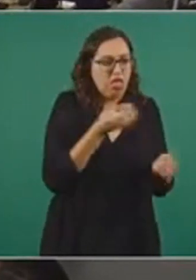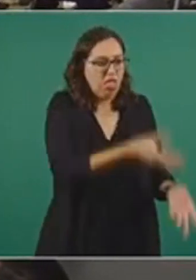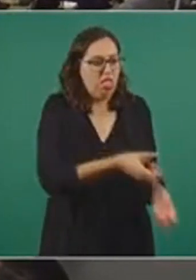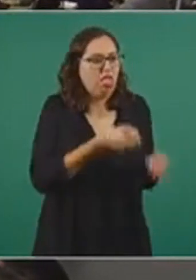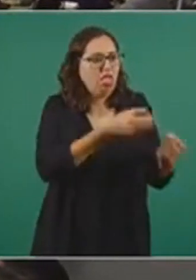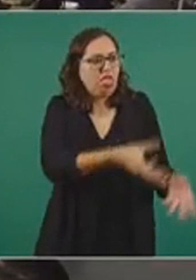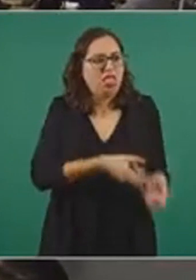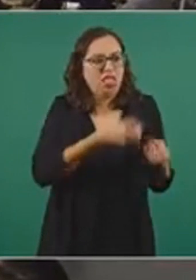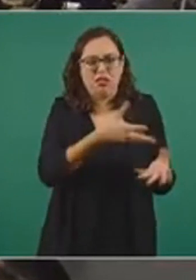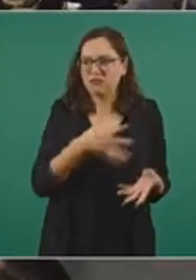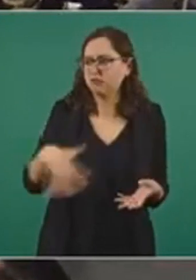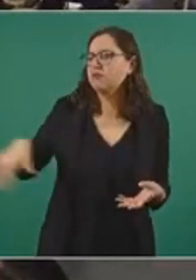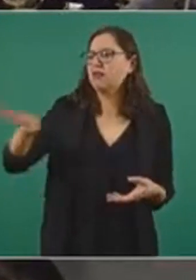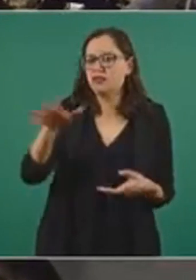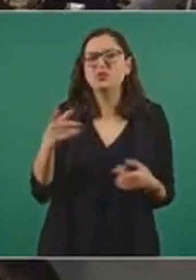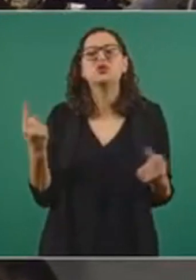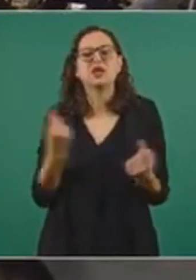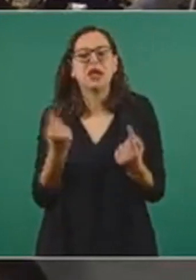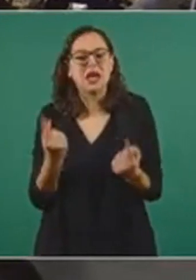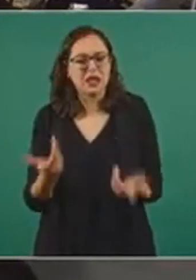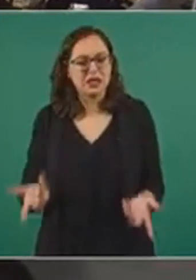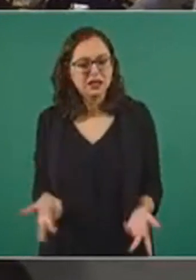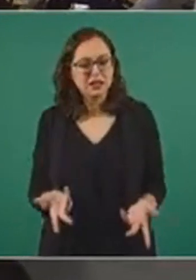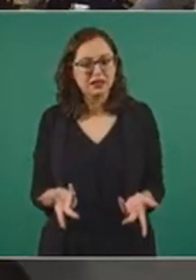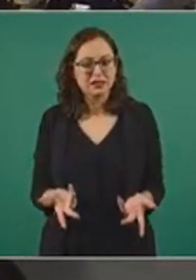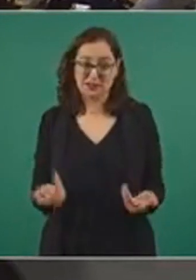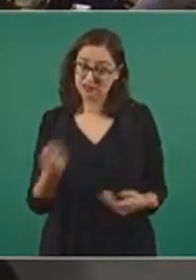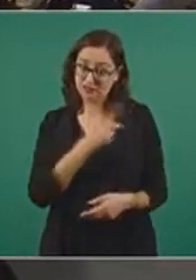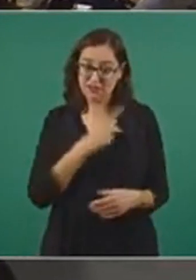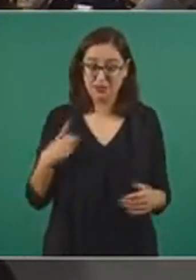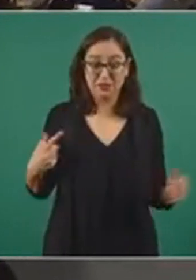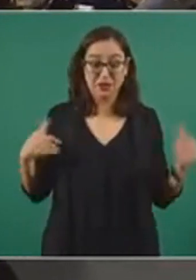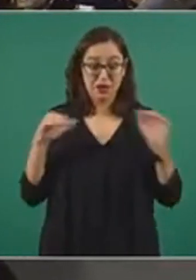Entonces, es buscar la igualdad.